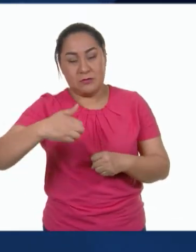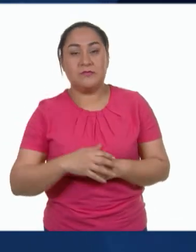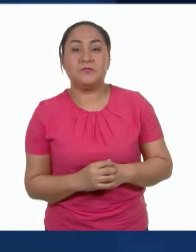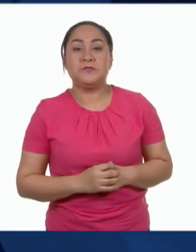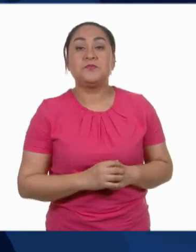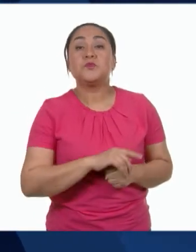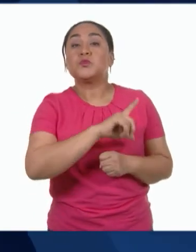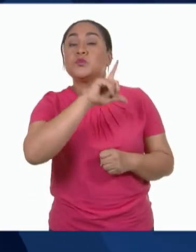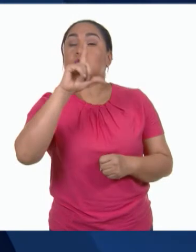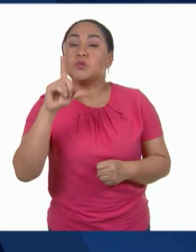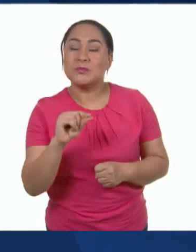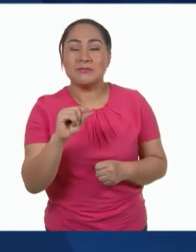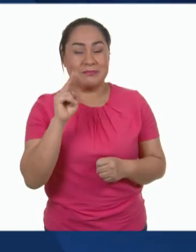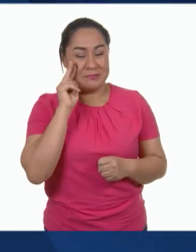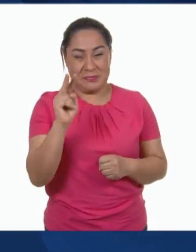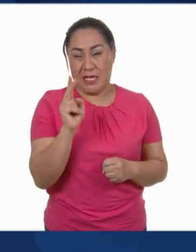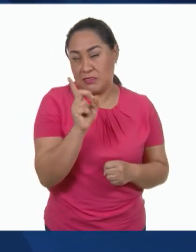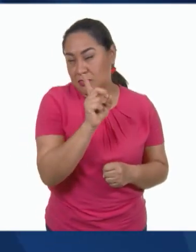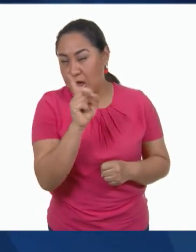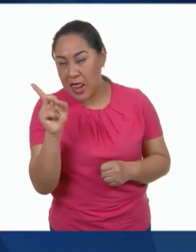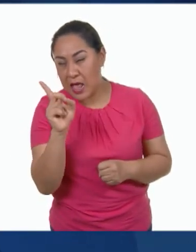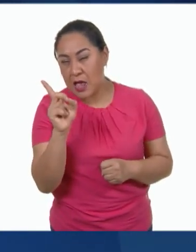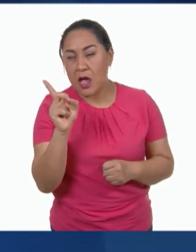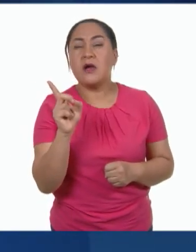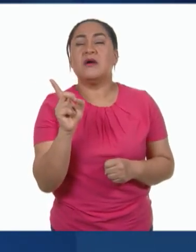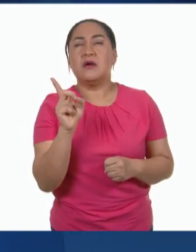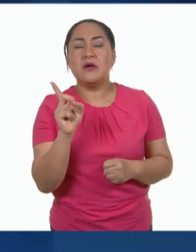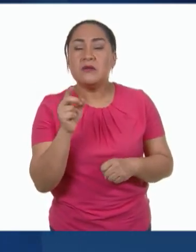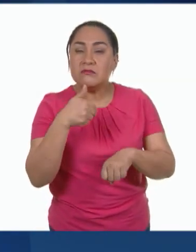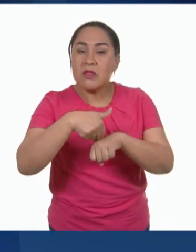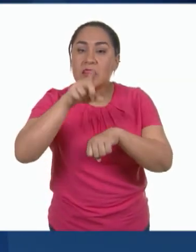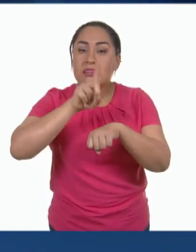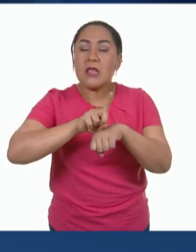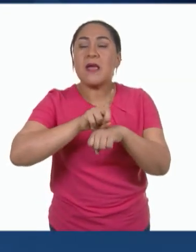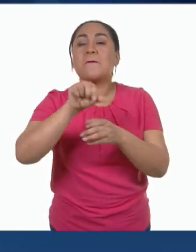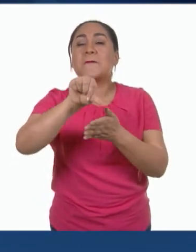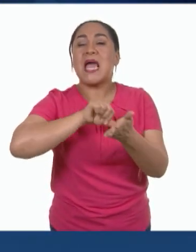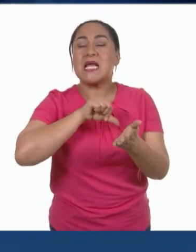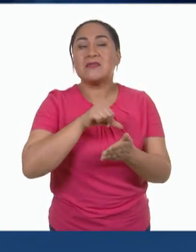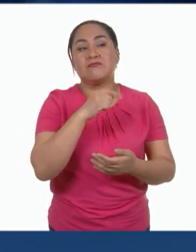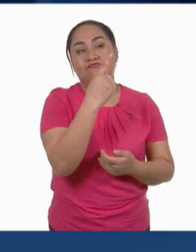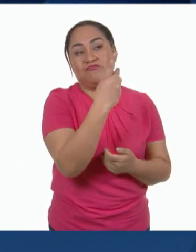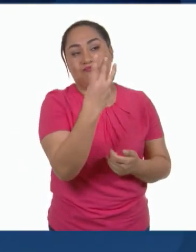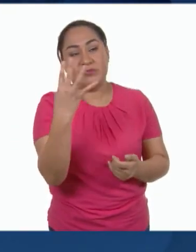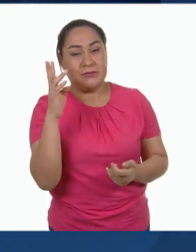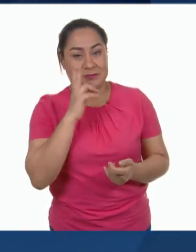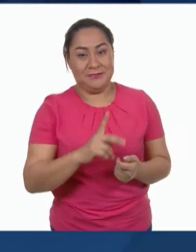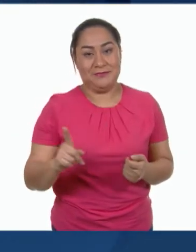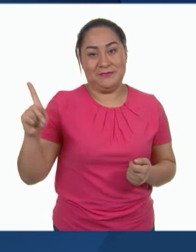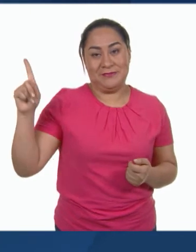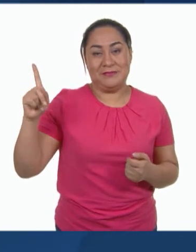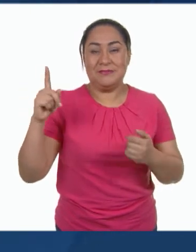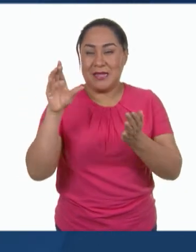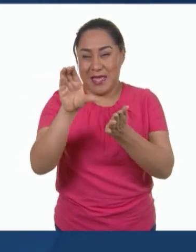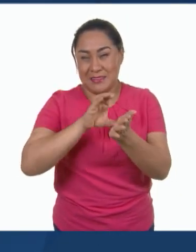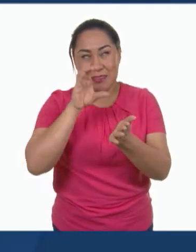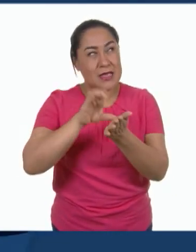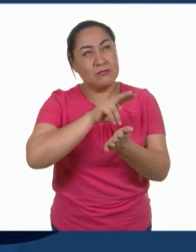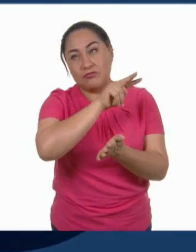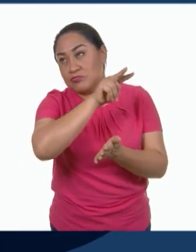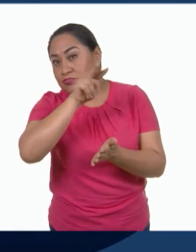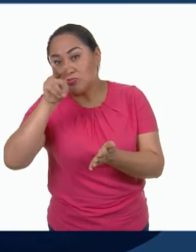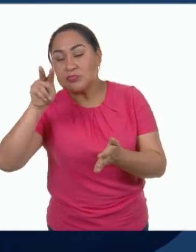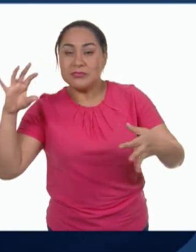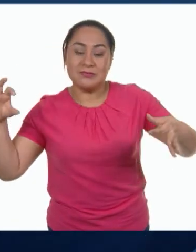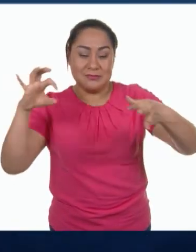columnas hacia la derecha indican el día del mes corriente que se pueden utilizar en el calendario y que tengan en casa